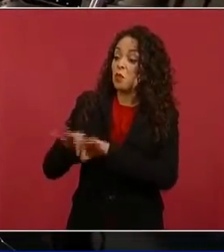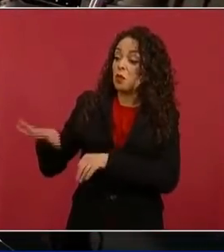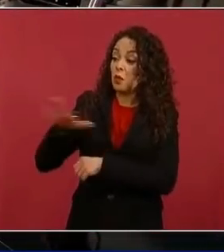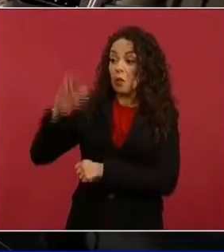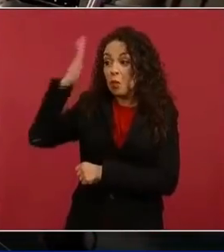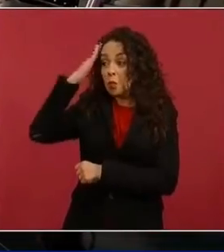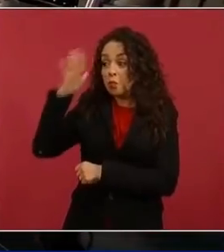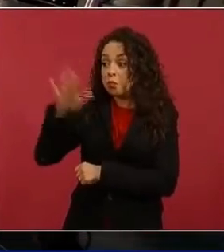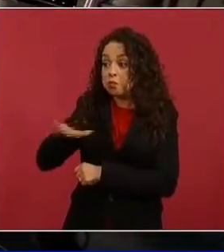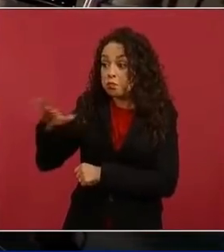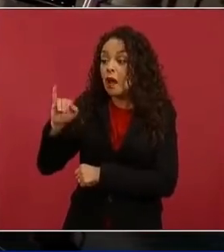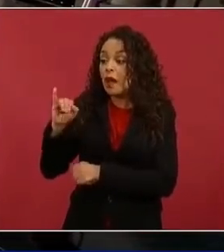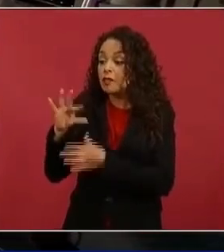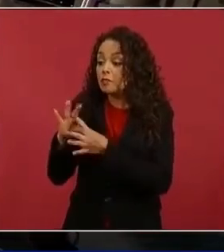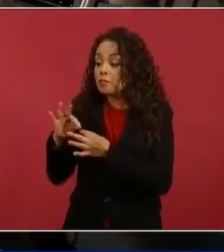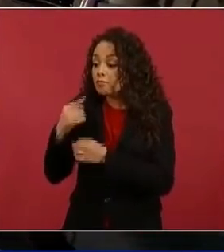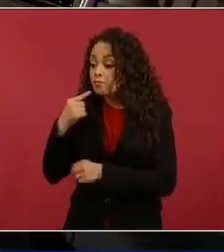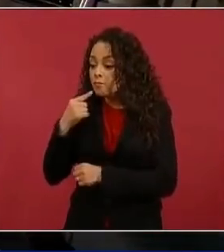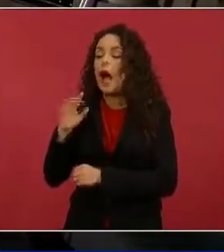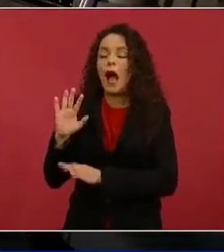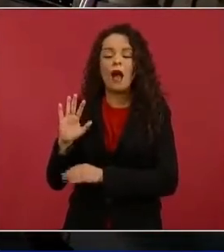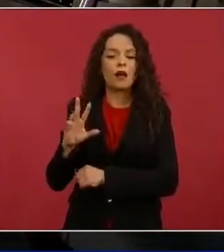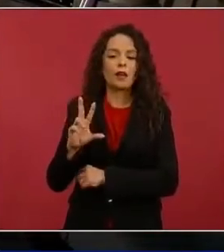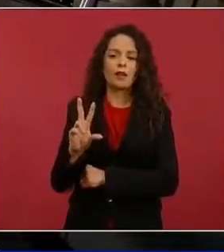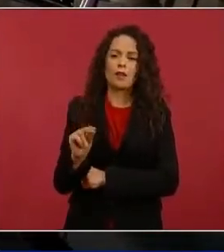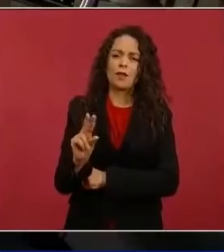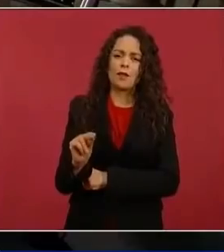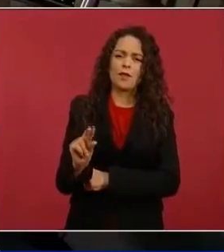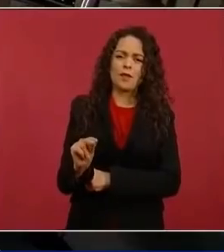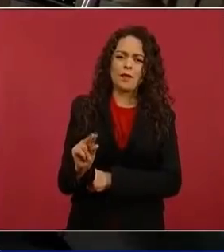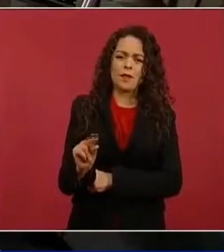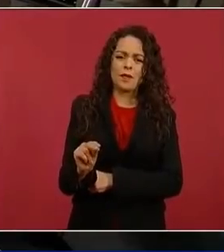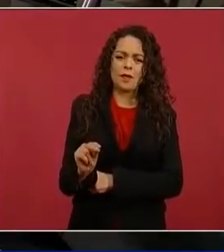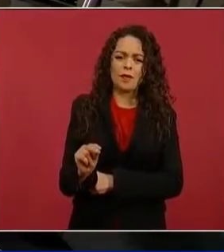que no los copten.